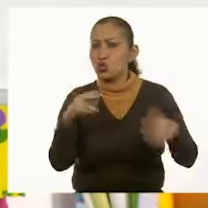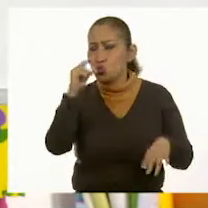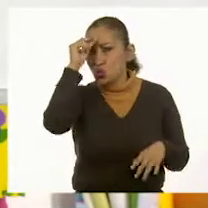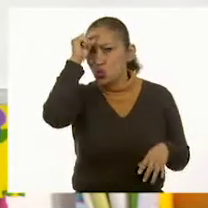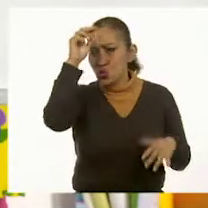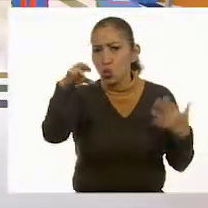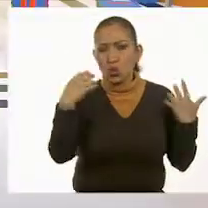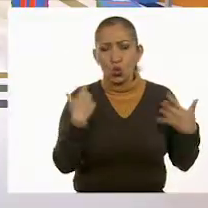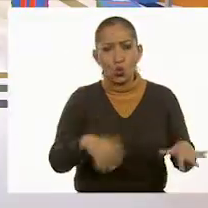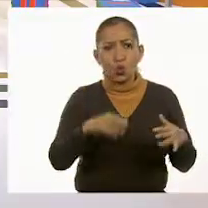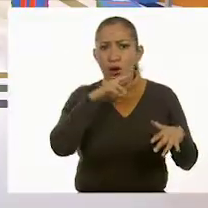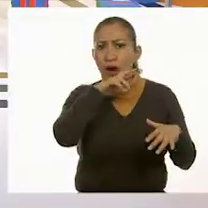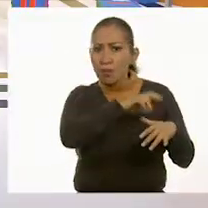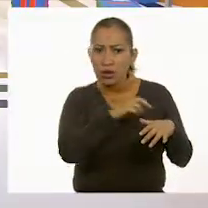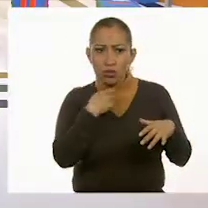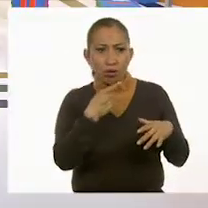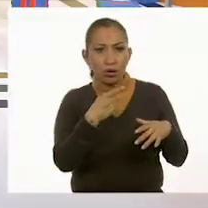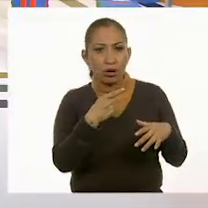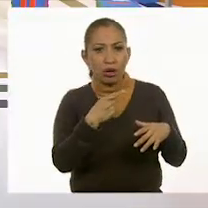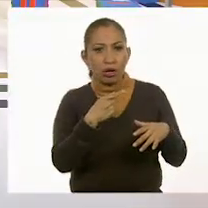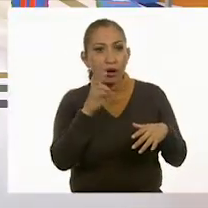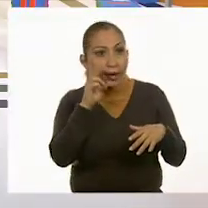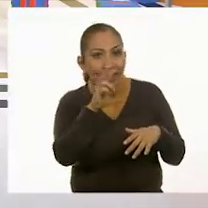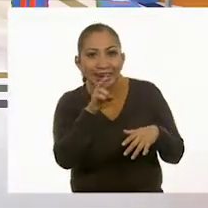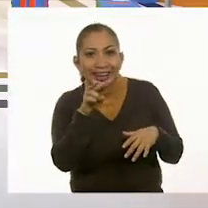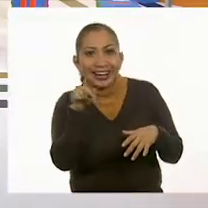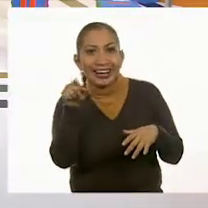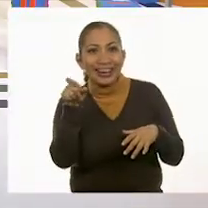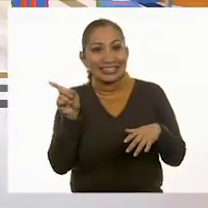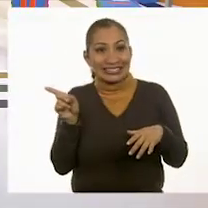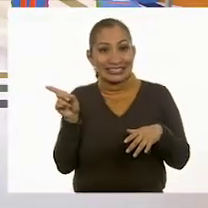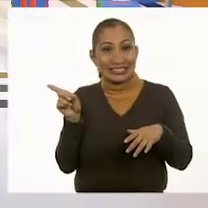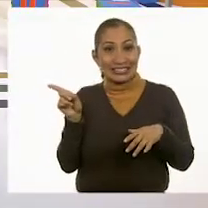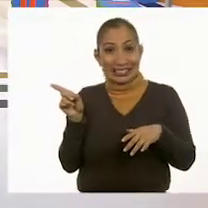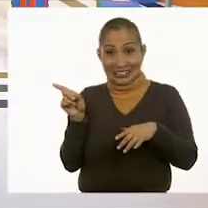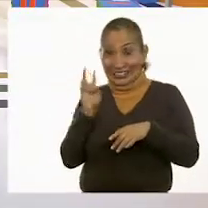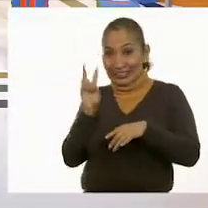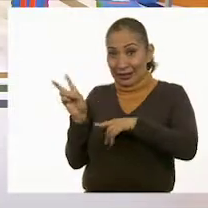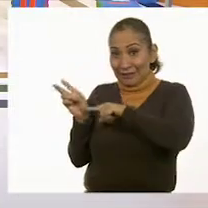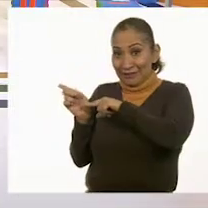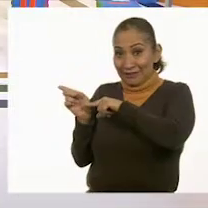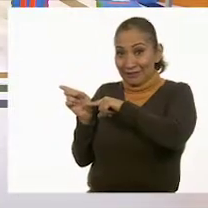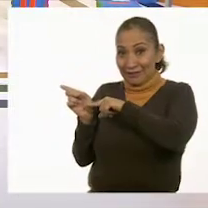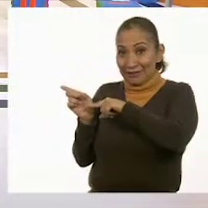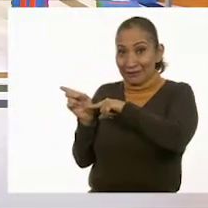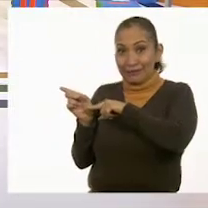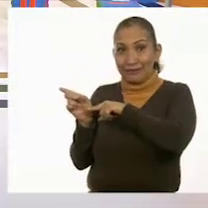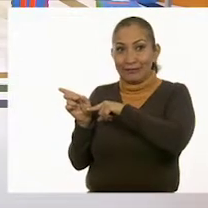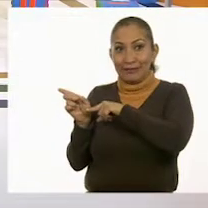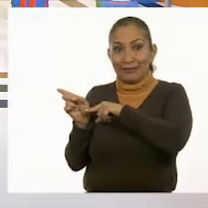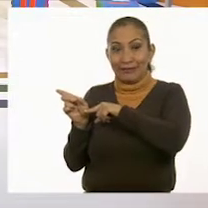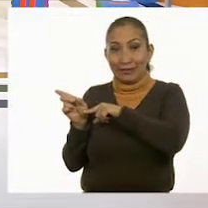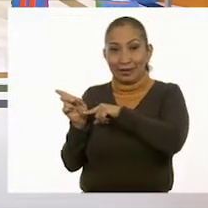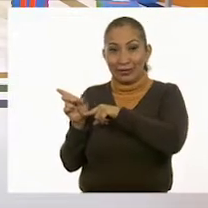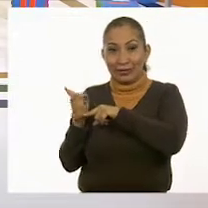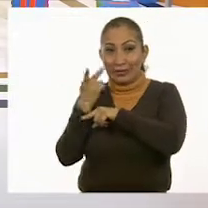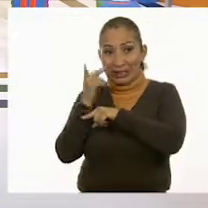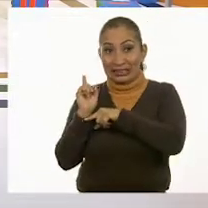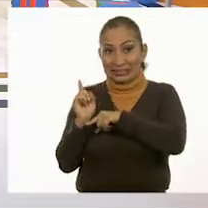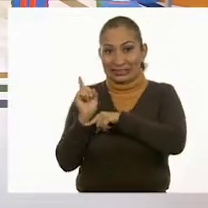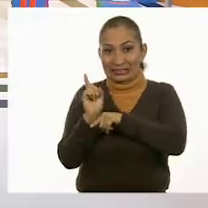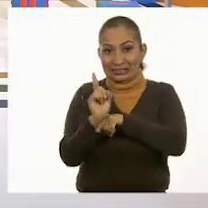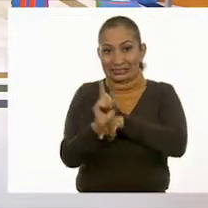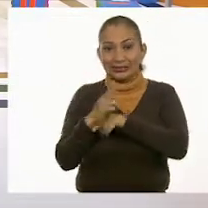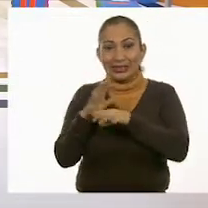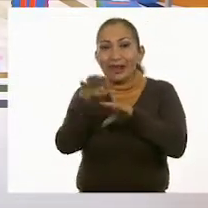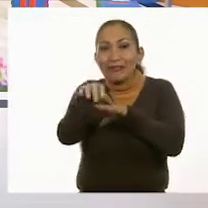Bueno, sí. Tienen una gran velocidad. ¿Ya viste? ¡Ay! Cierto. ¿Quieres ir tú ahora? Voy yo. A ver, muy bien. ir yo, quiero ir yo.